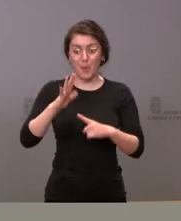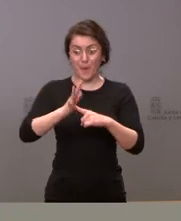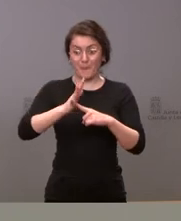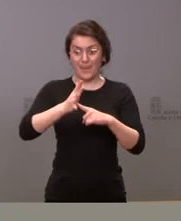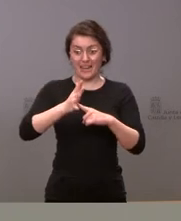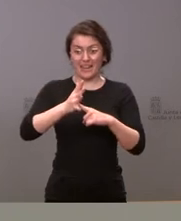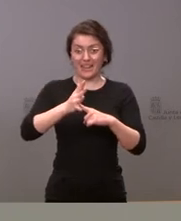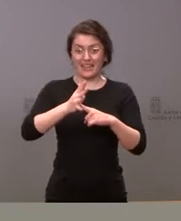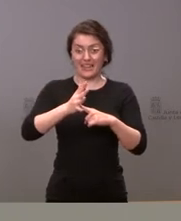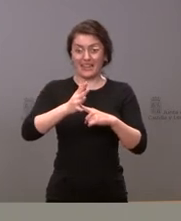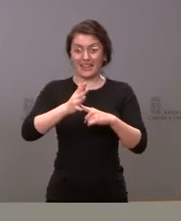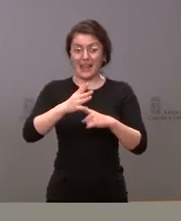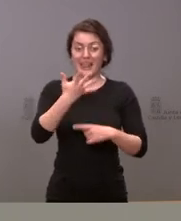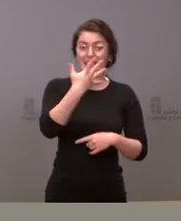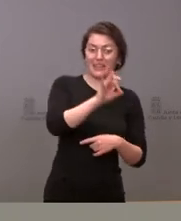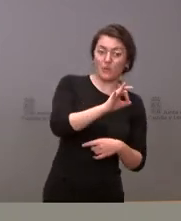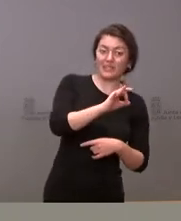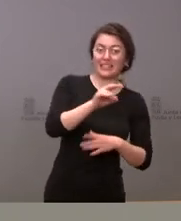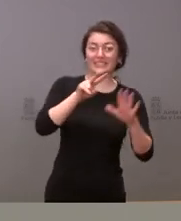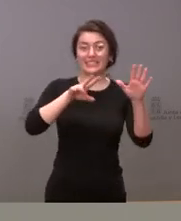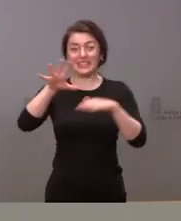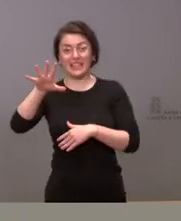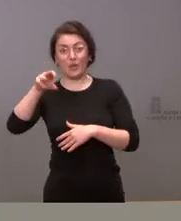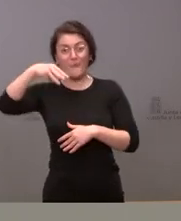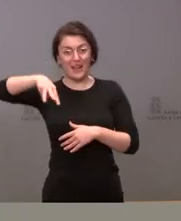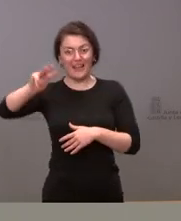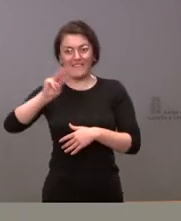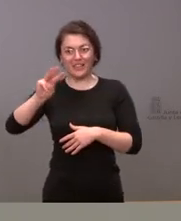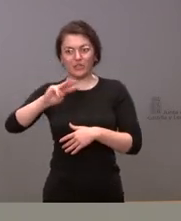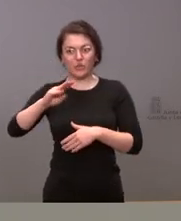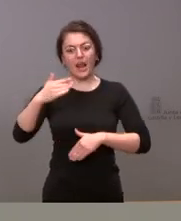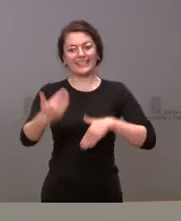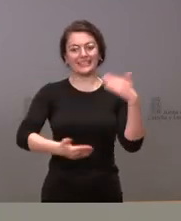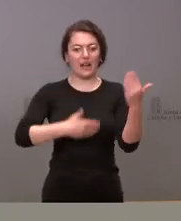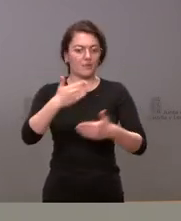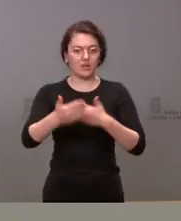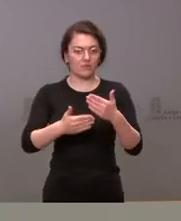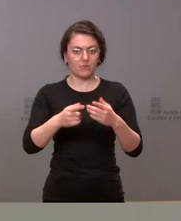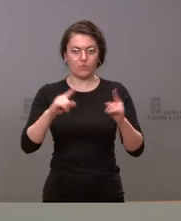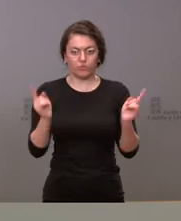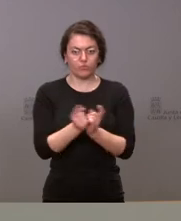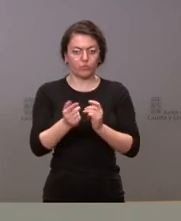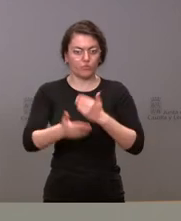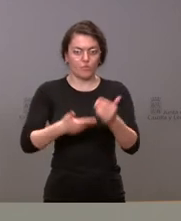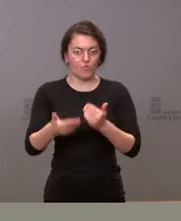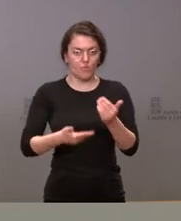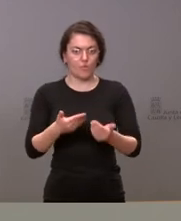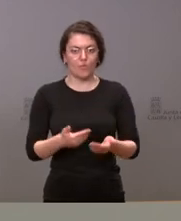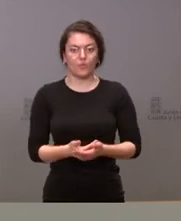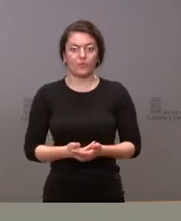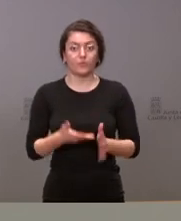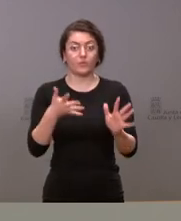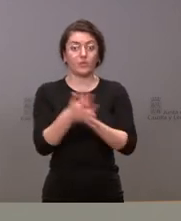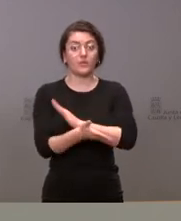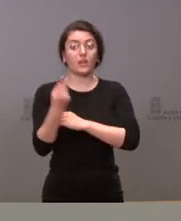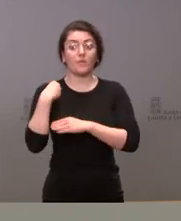75 megavatios tengan menos trámites a poder llevar a cabo y por tanto esa es la idea del gobierno de España